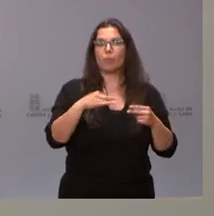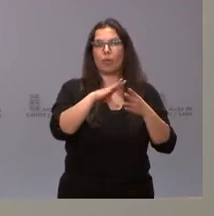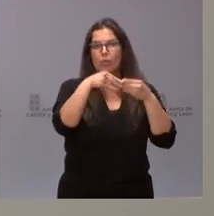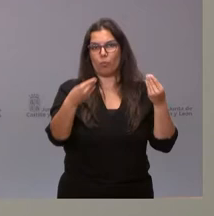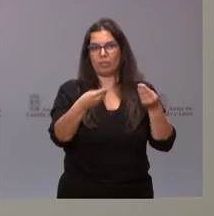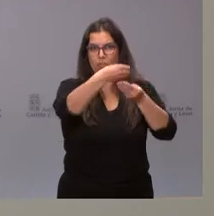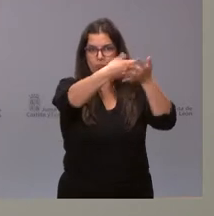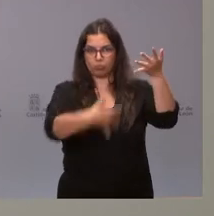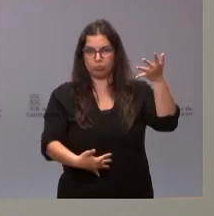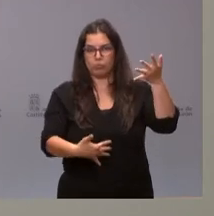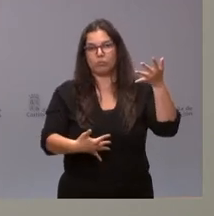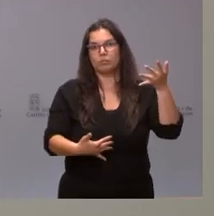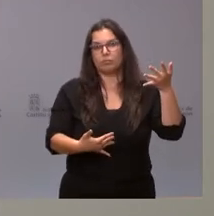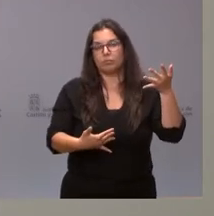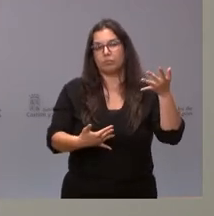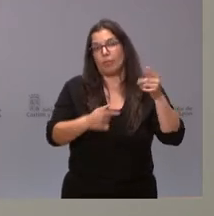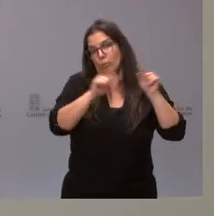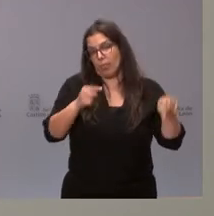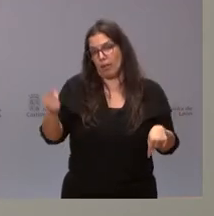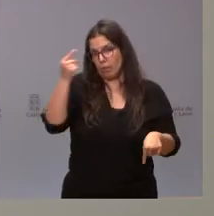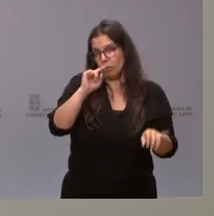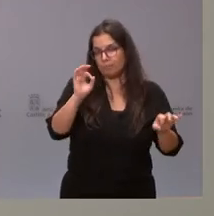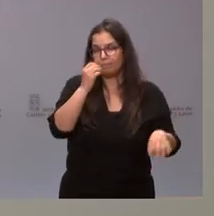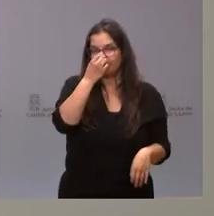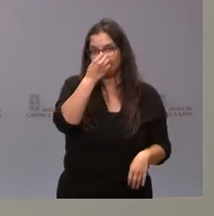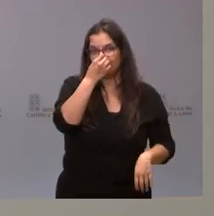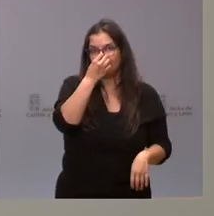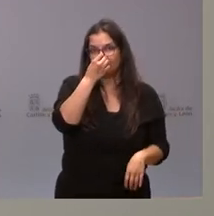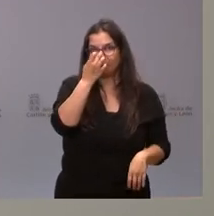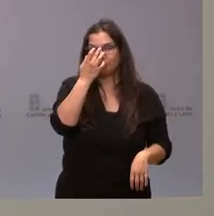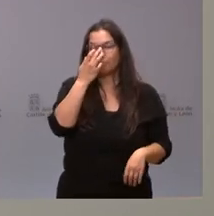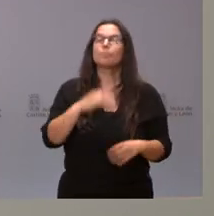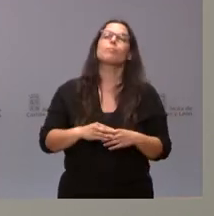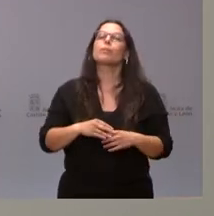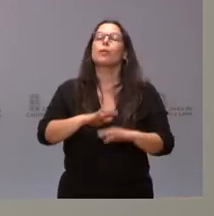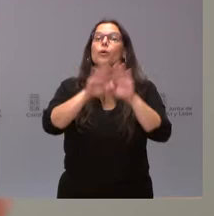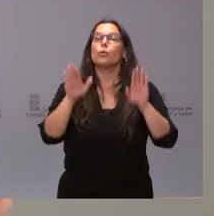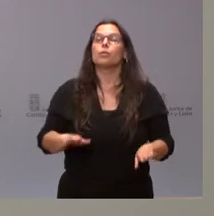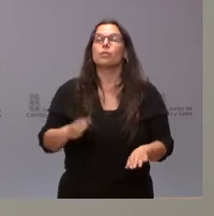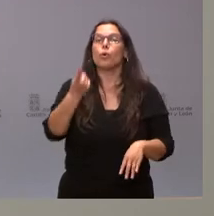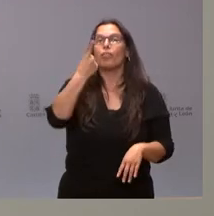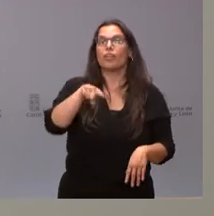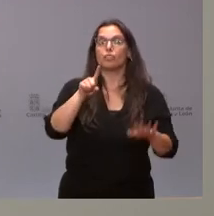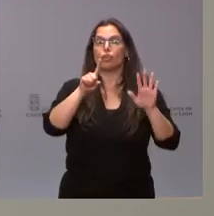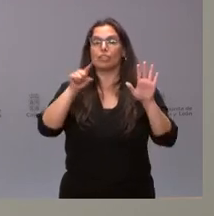en consecuencia, a cada una de las provincias. Y, finalmente, una inversión de 160.000 euros